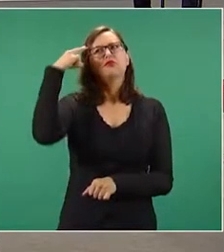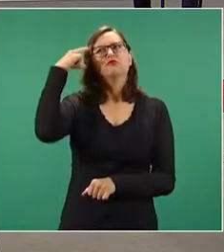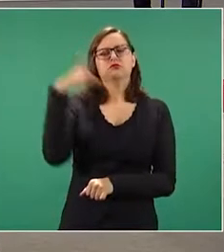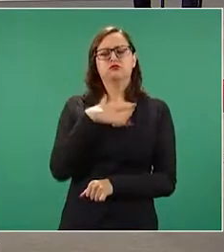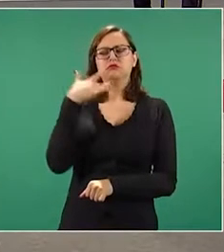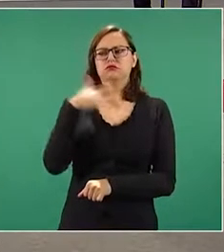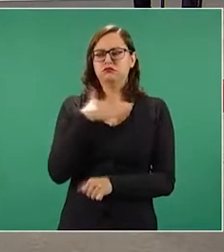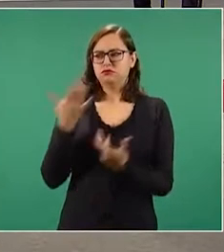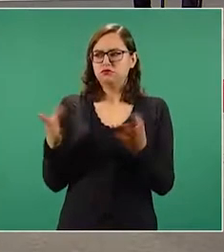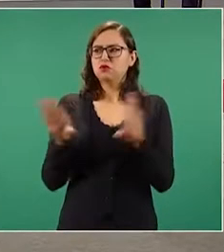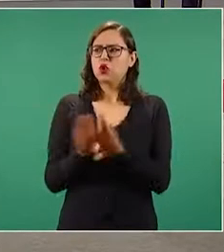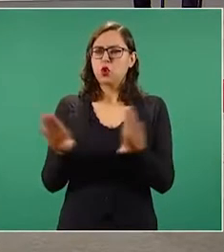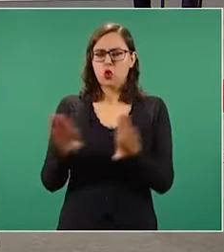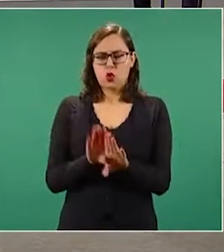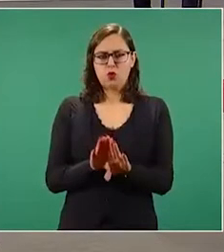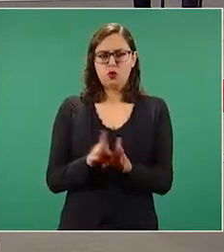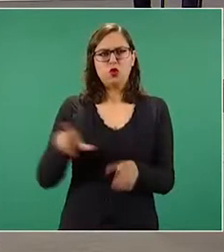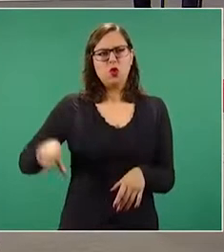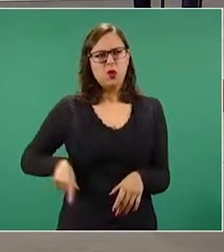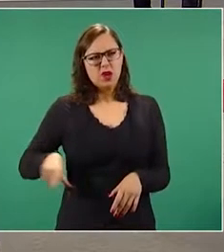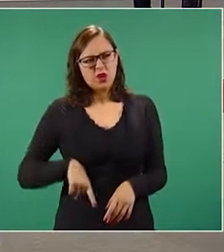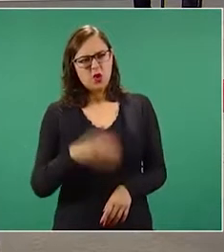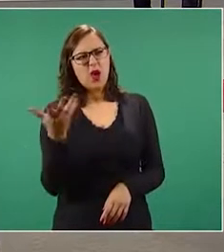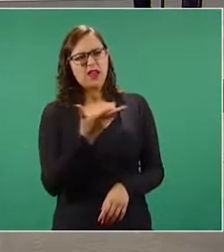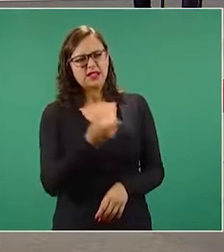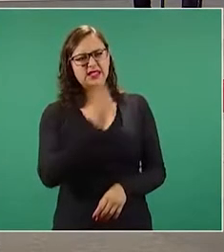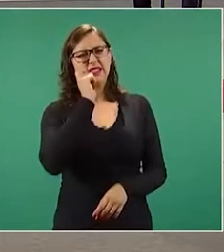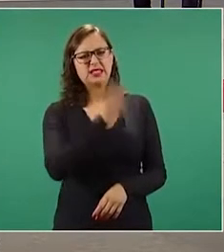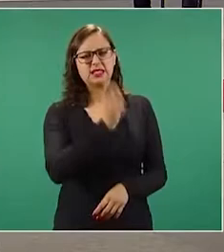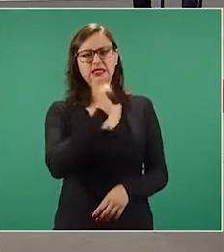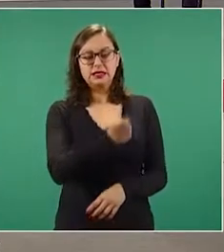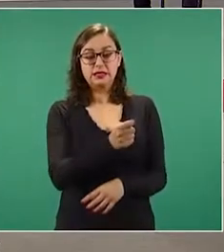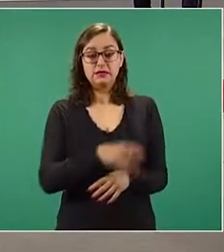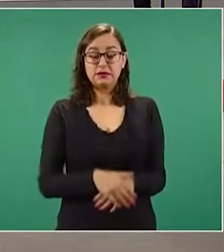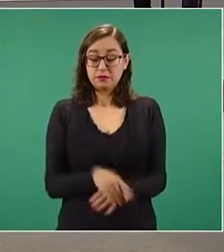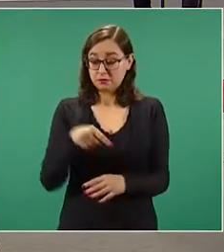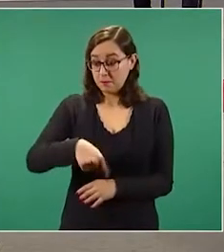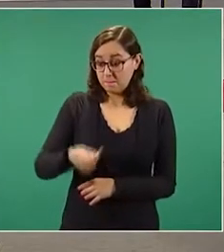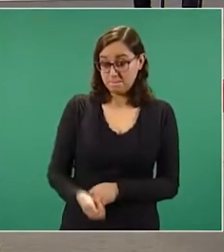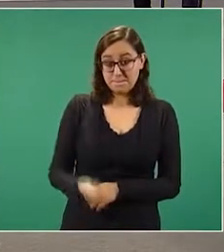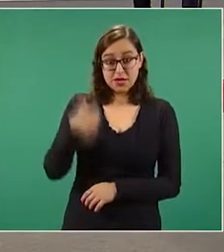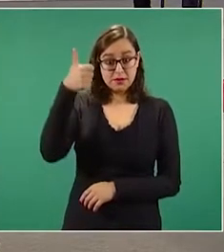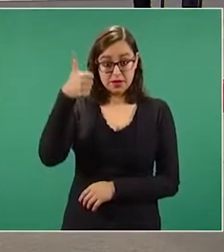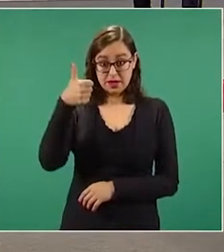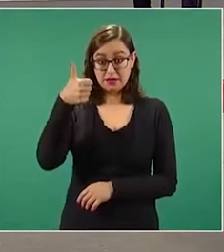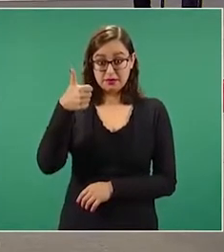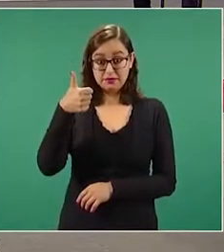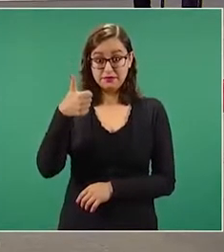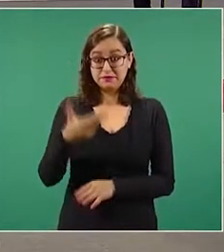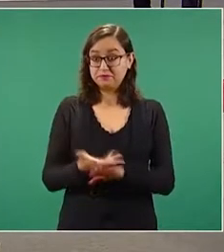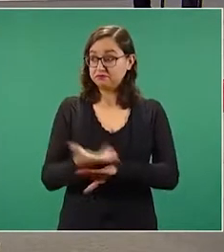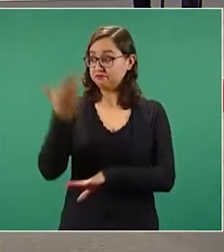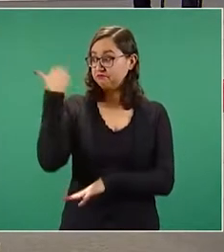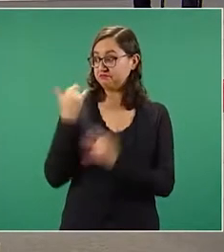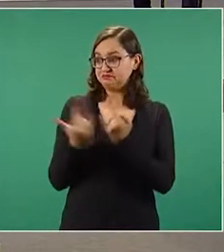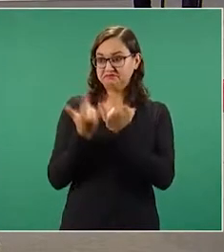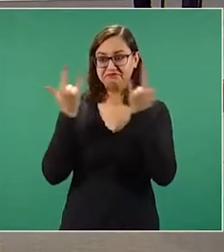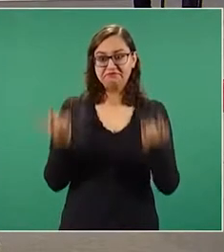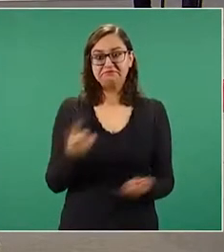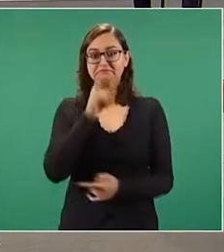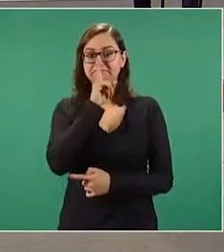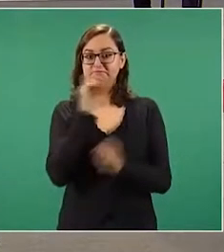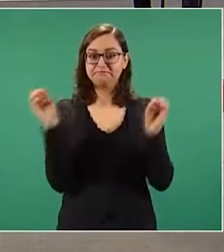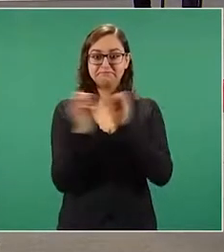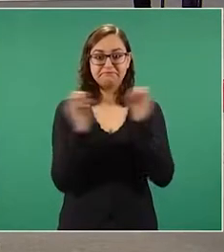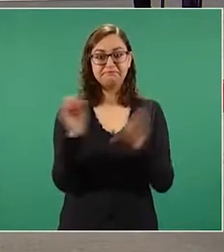resolverlos. Es un espacio que no tiene precedentes. Bueno, ahora sí pasemos a